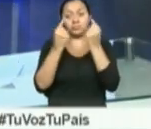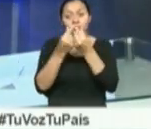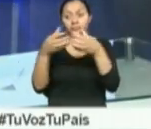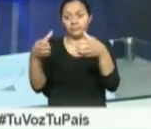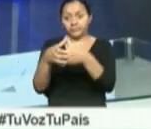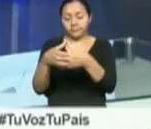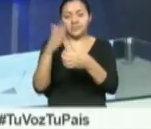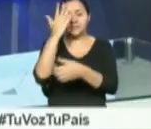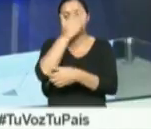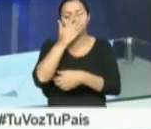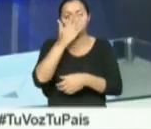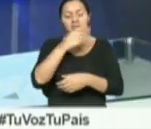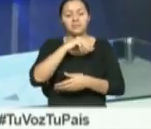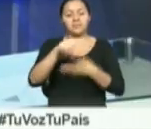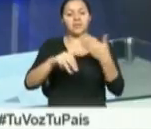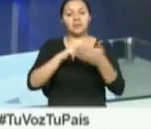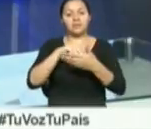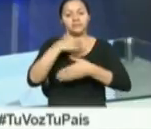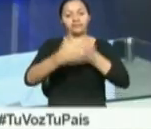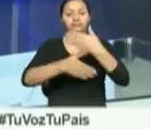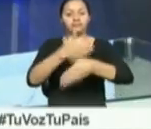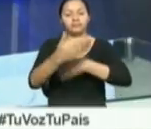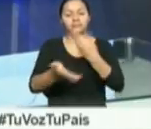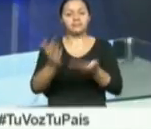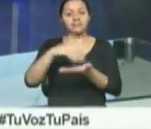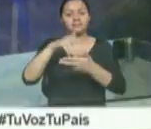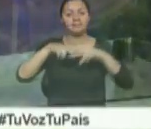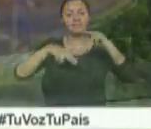Esmeraldas y Manaví avanzan en su reconstrucción.